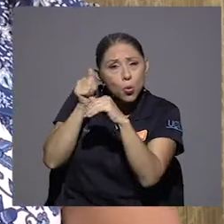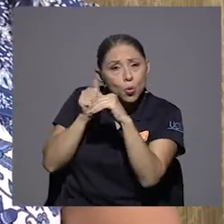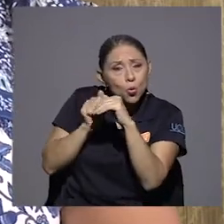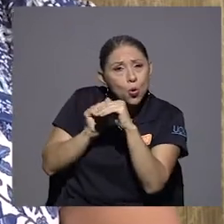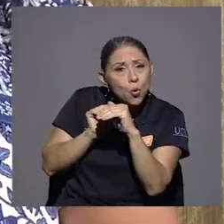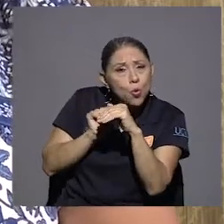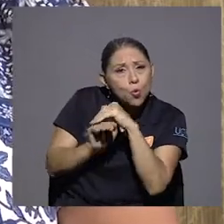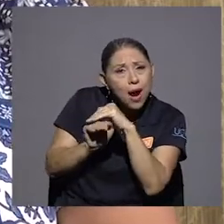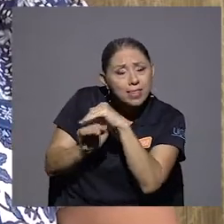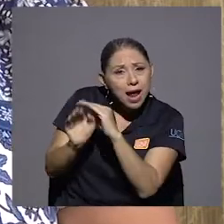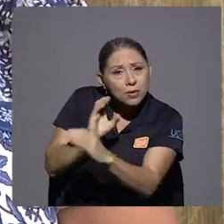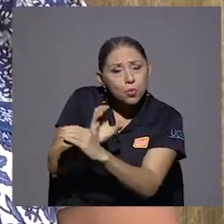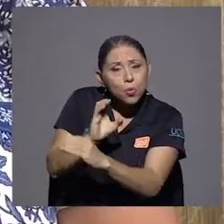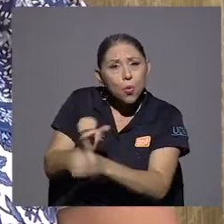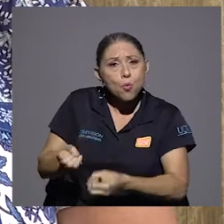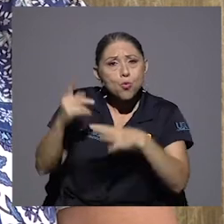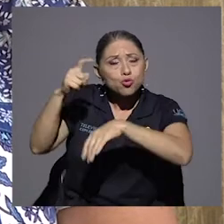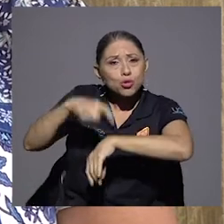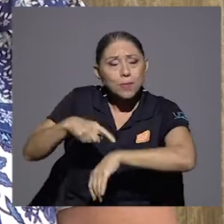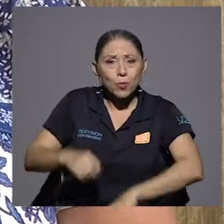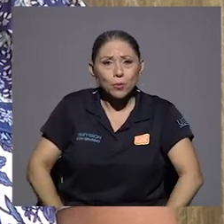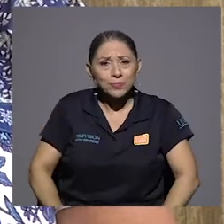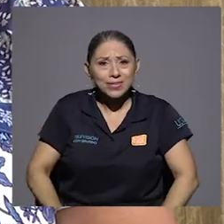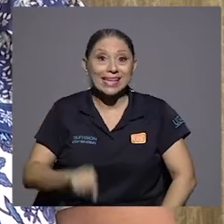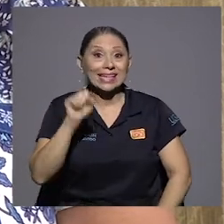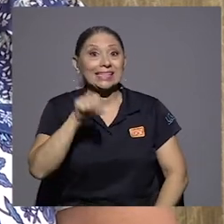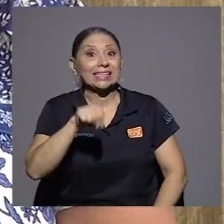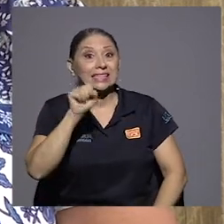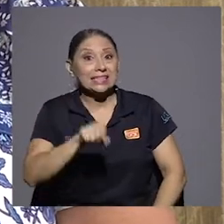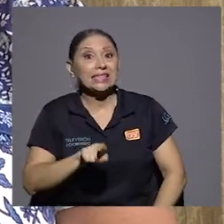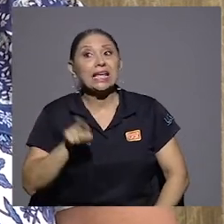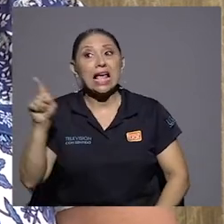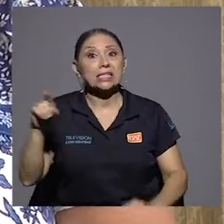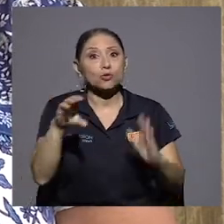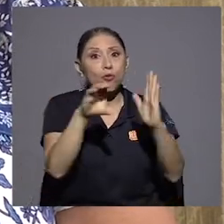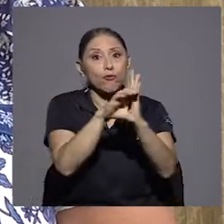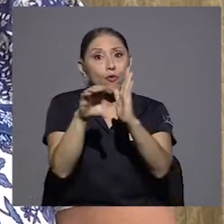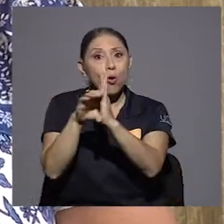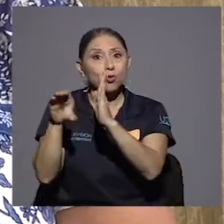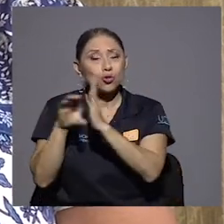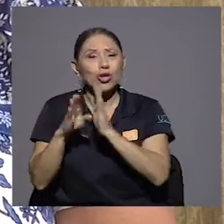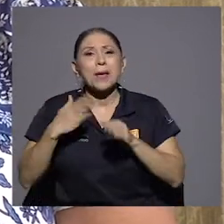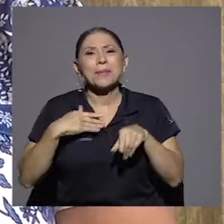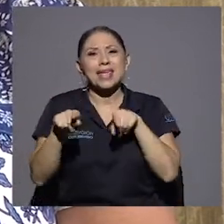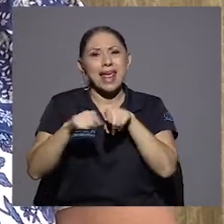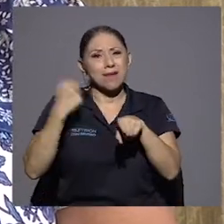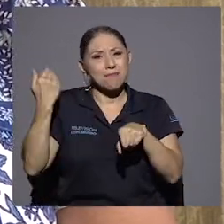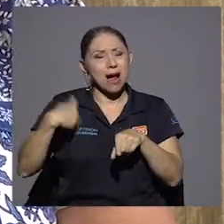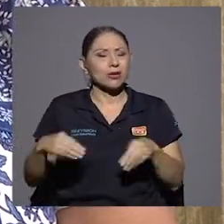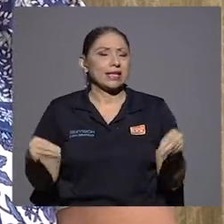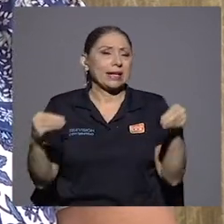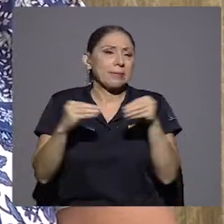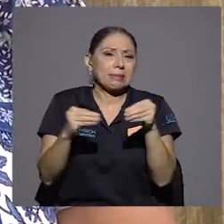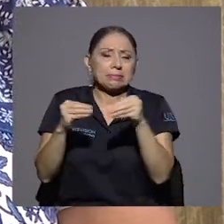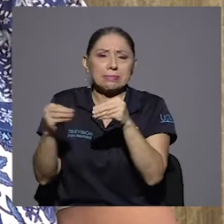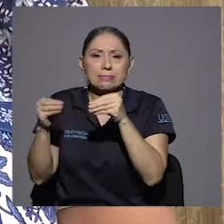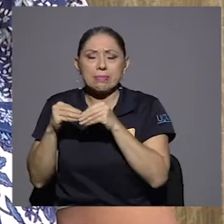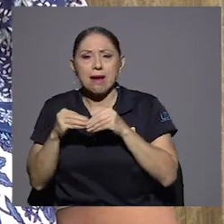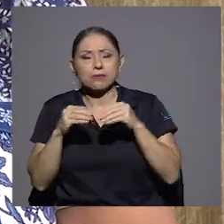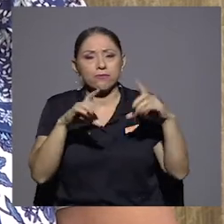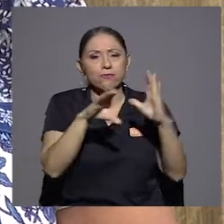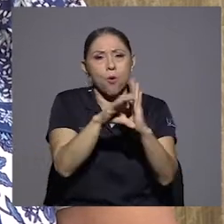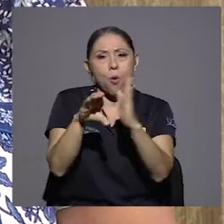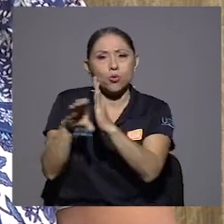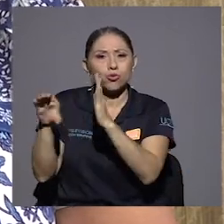Sí, fíjese que esas son fotos. Más que todo mi hermano era el que tenía la mayor cantidad de fotos de